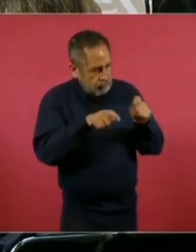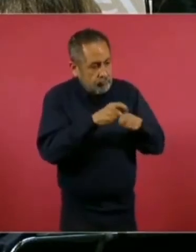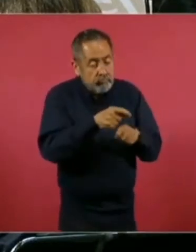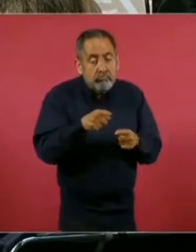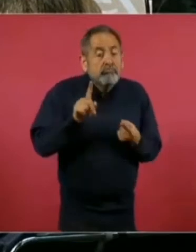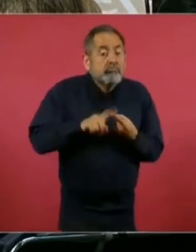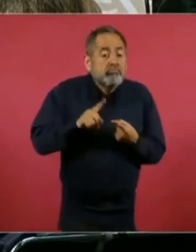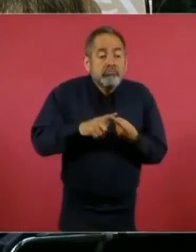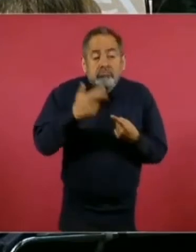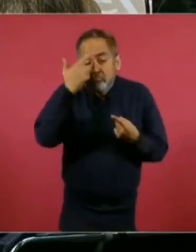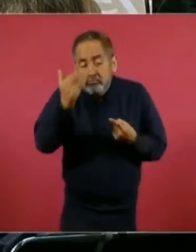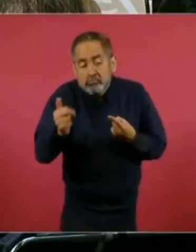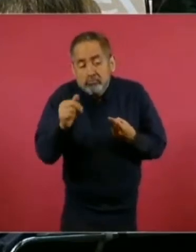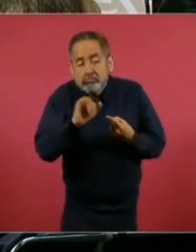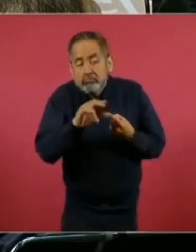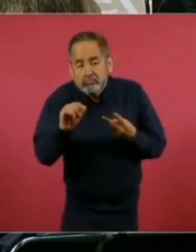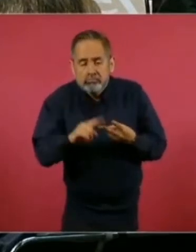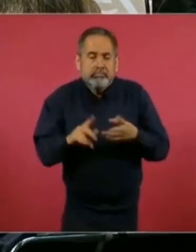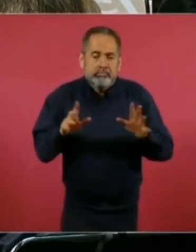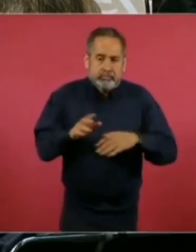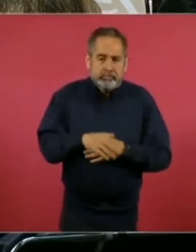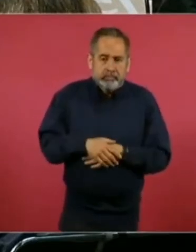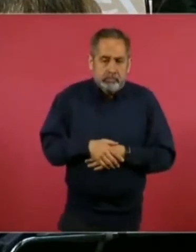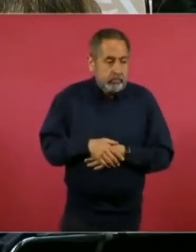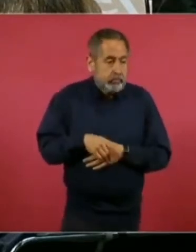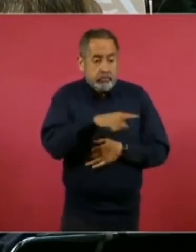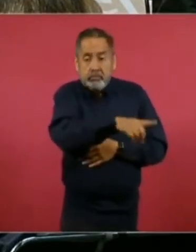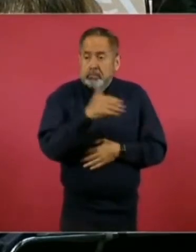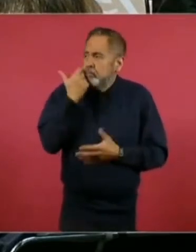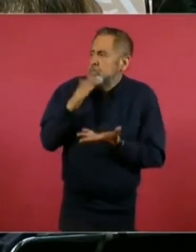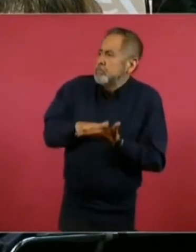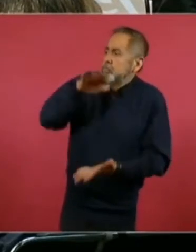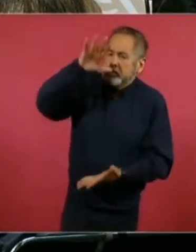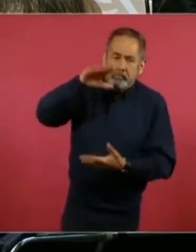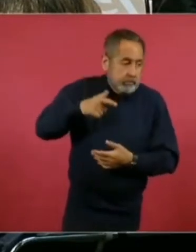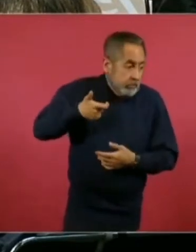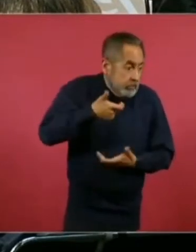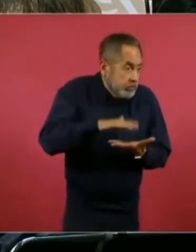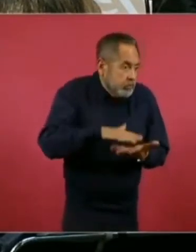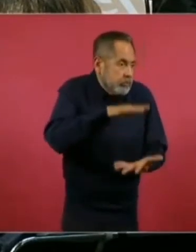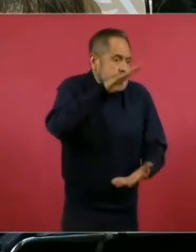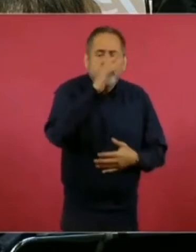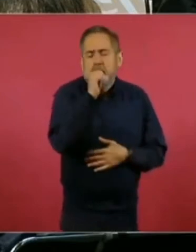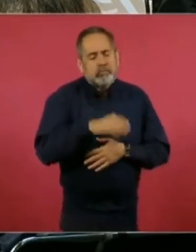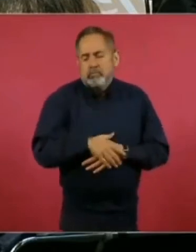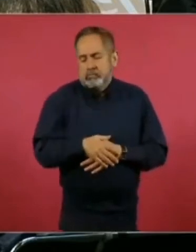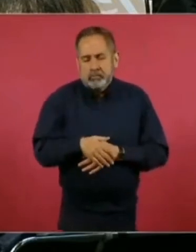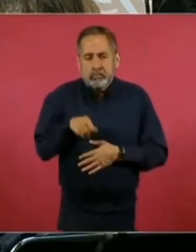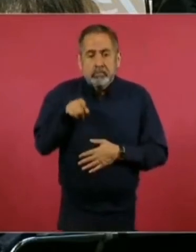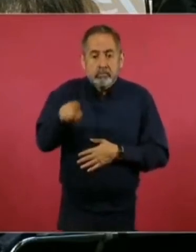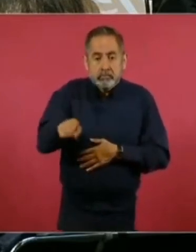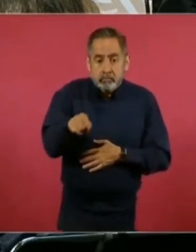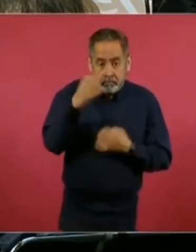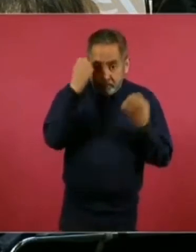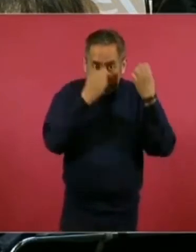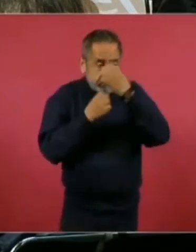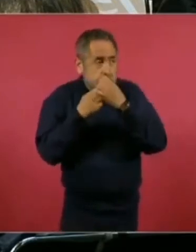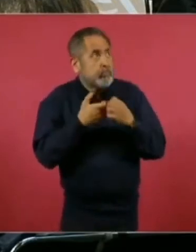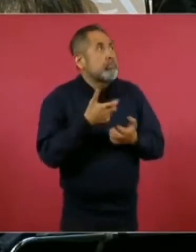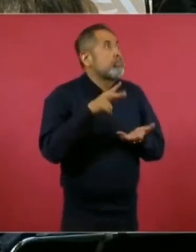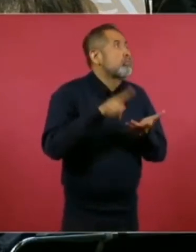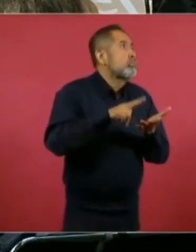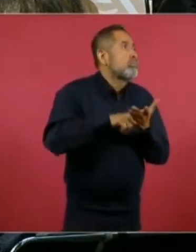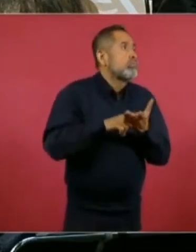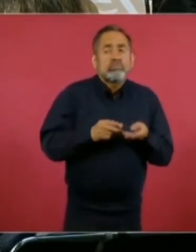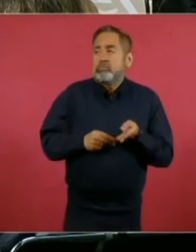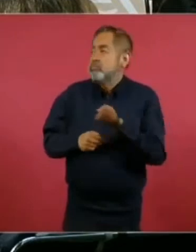avalúo no podemos pagar, arriba del avalúo. ¿Sabe qué me trae